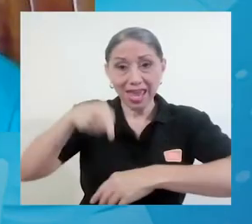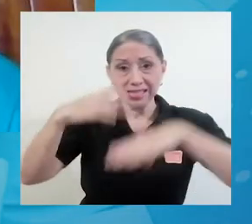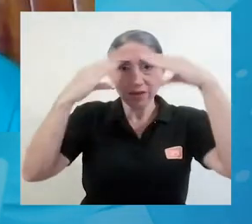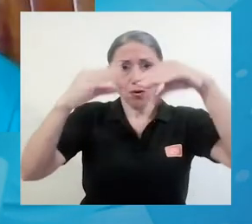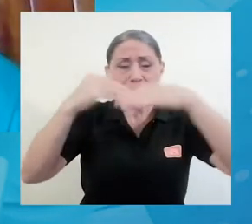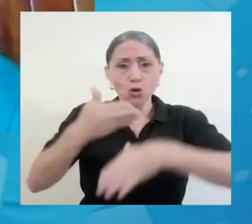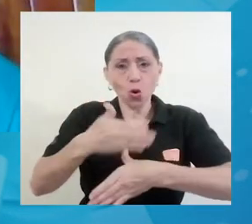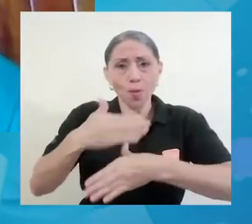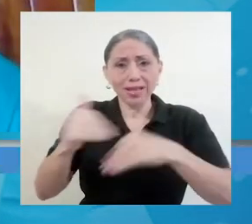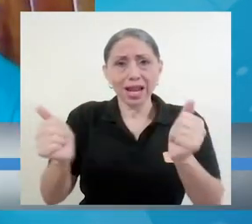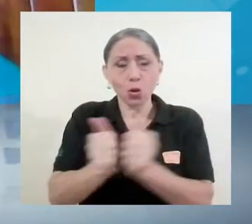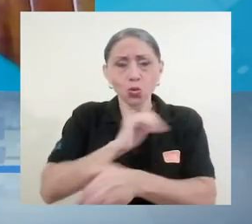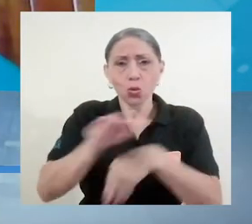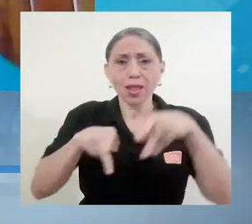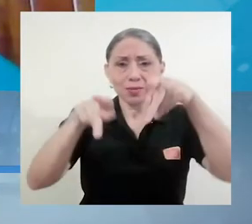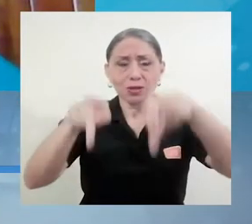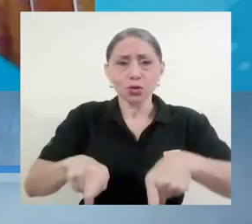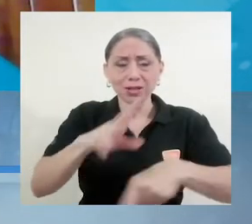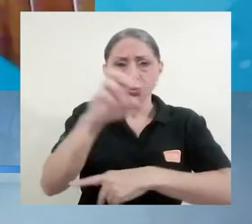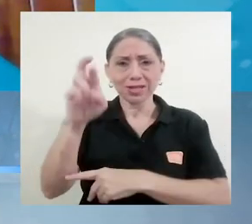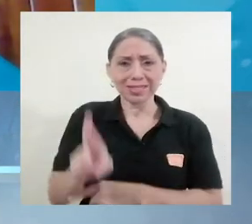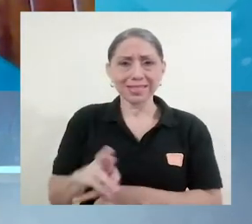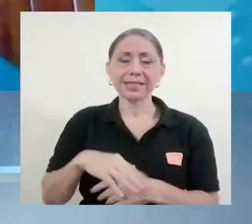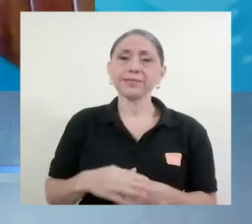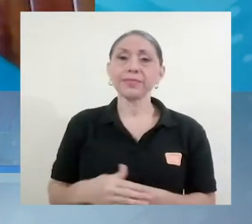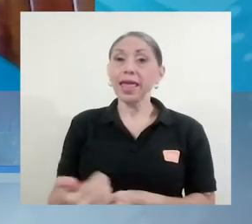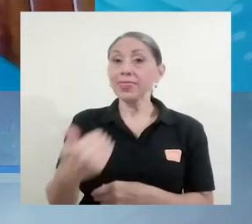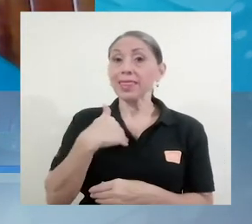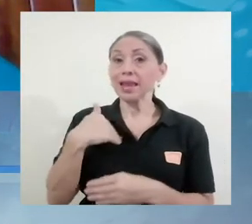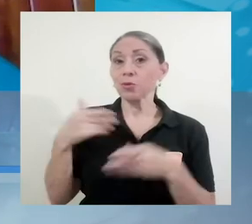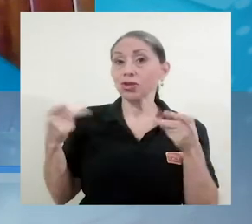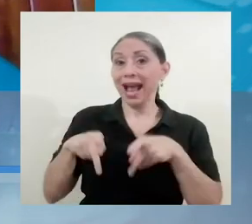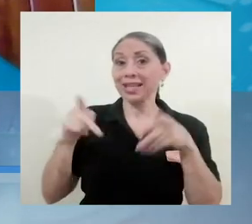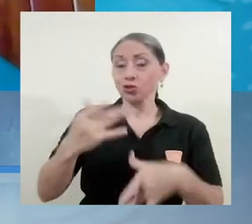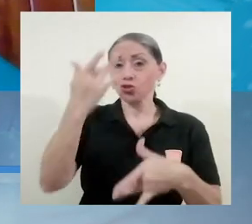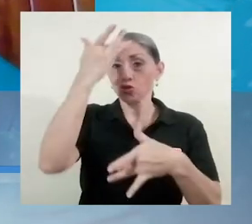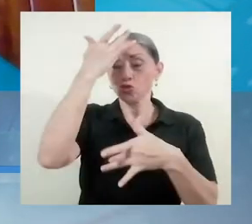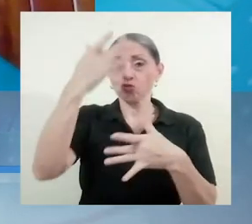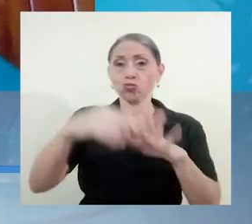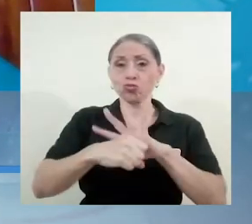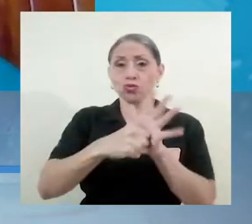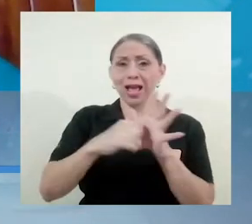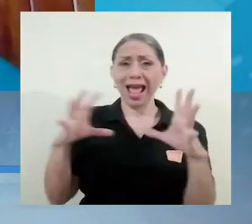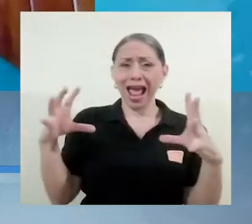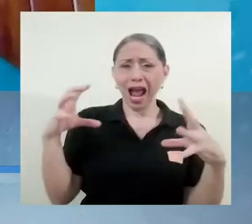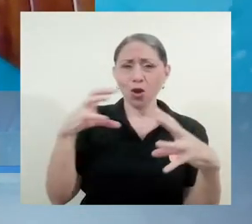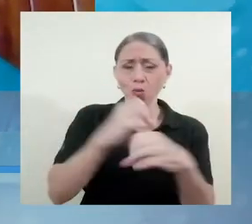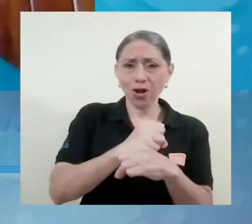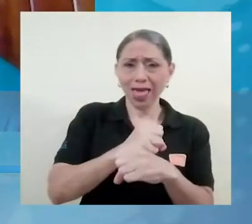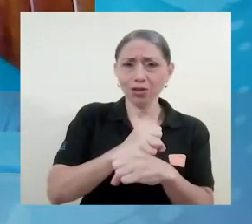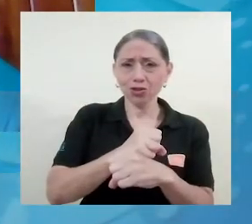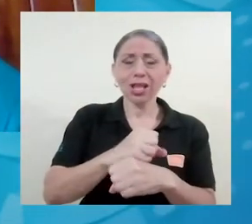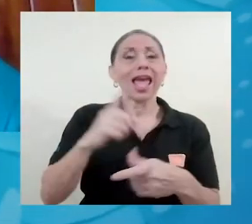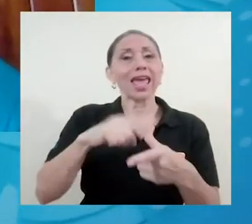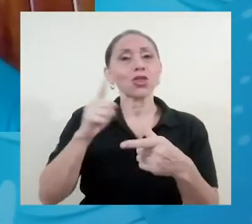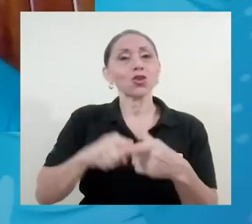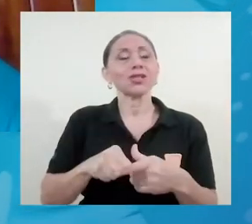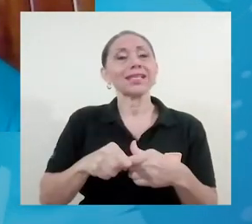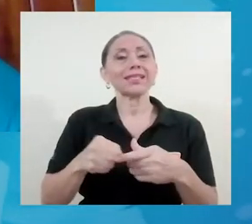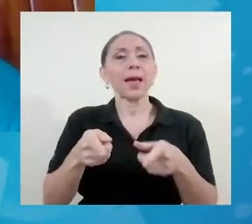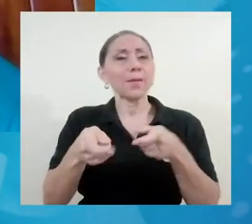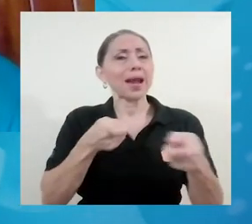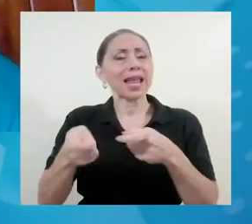Tenemos lo que es la evolución de los casos acumulados y a partir de esos casos acumulados nosotros manejamos dos escenarios, uno optimista y uno